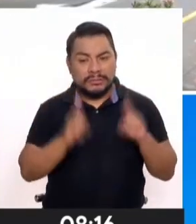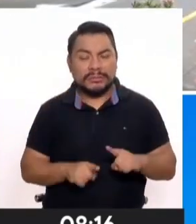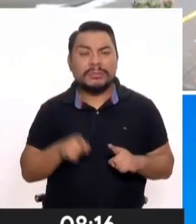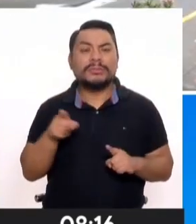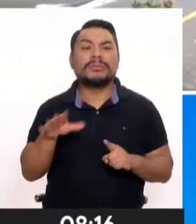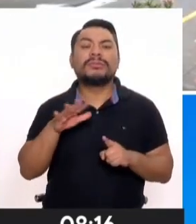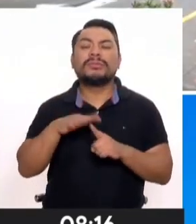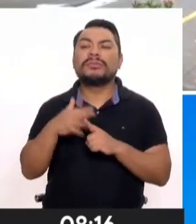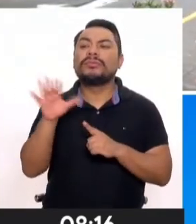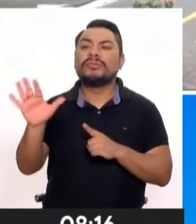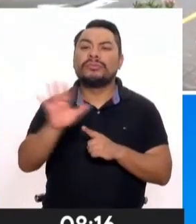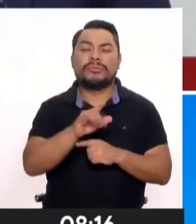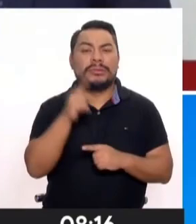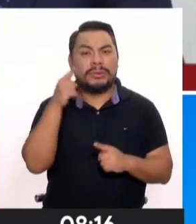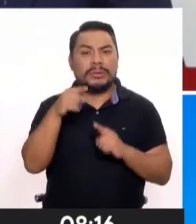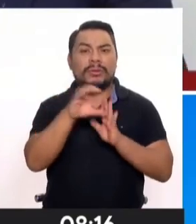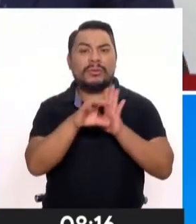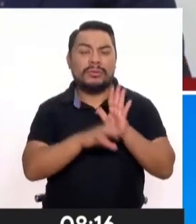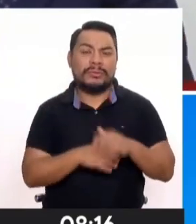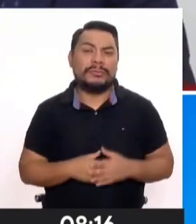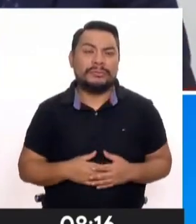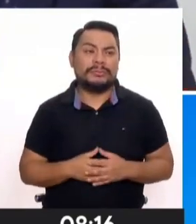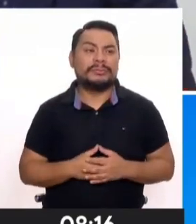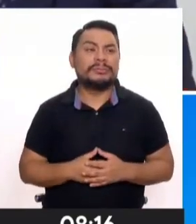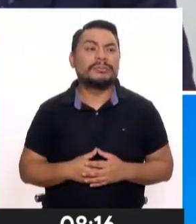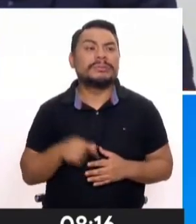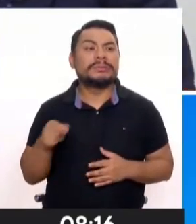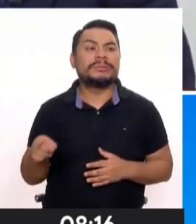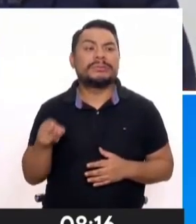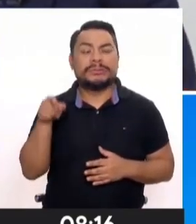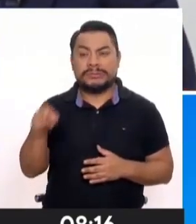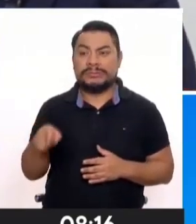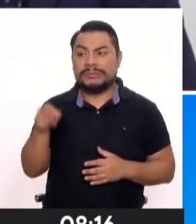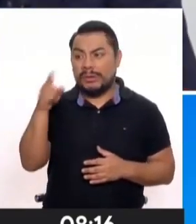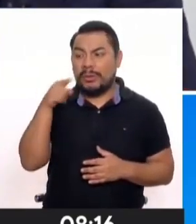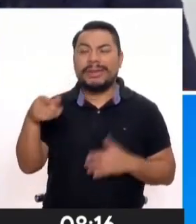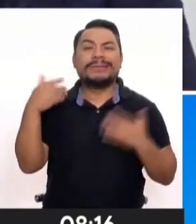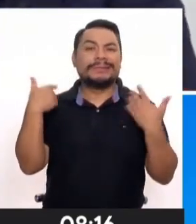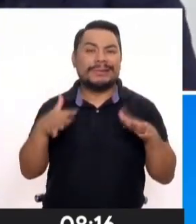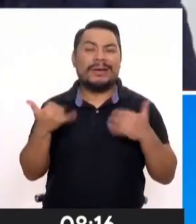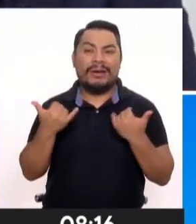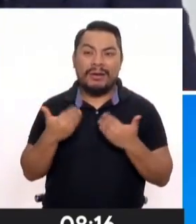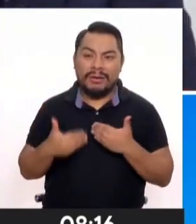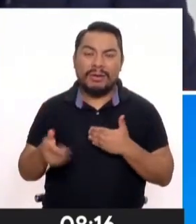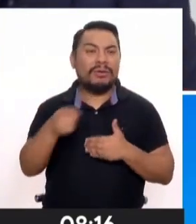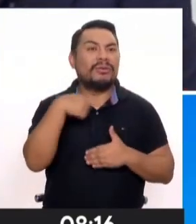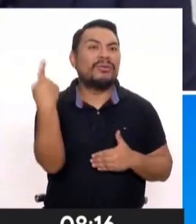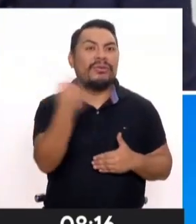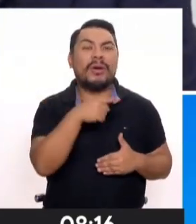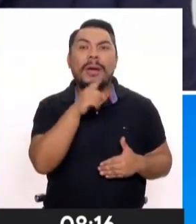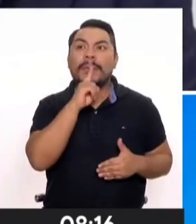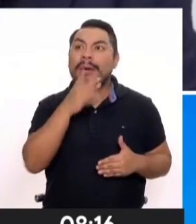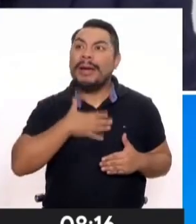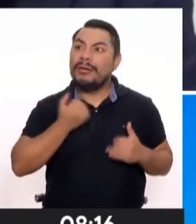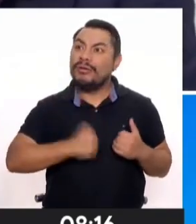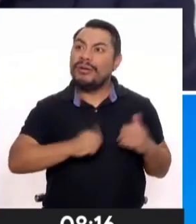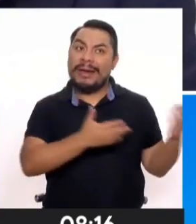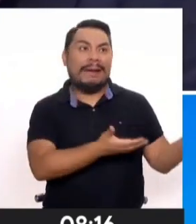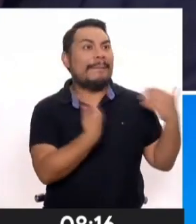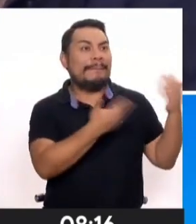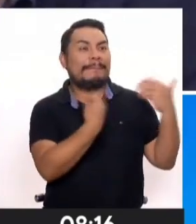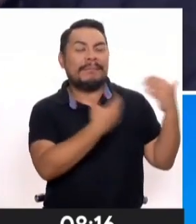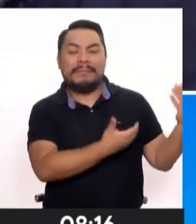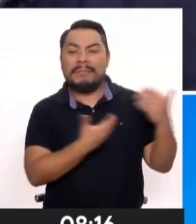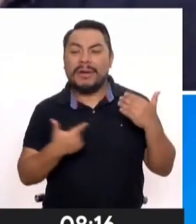a los criterios del Tribunal Constitucional. No es un precedente en el sentido que ya de ahora en adelante todos los papás automáticamente lo van a hacer.